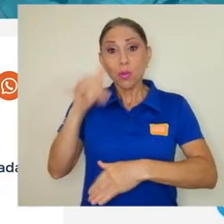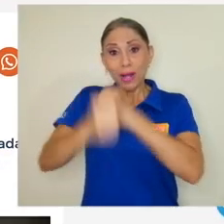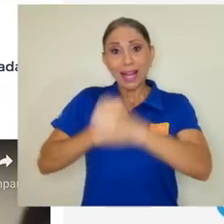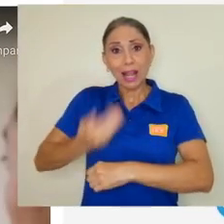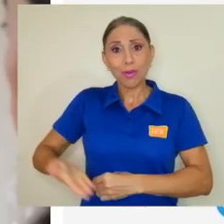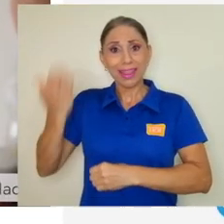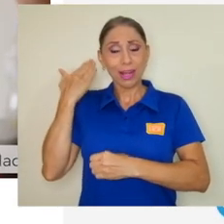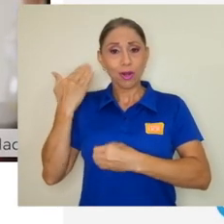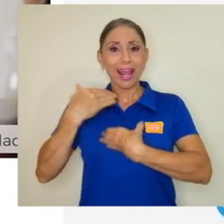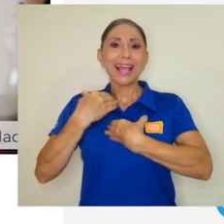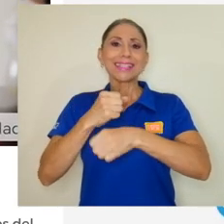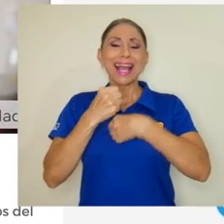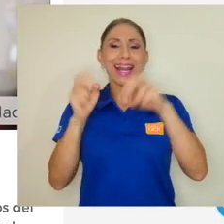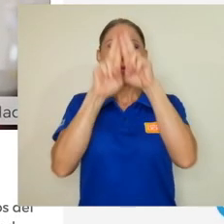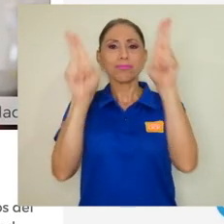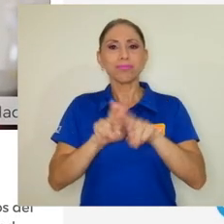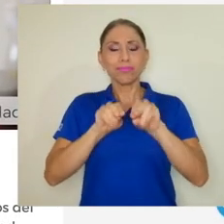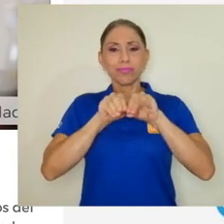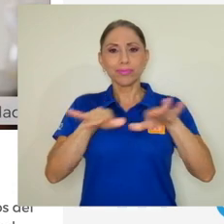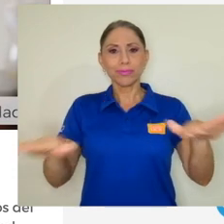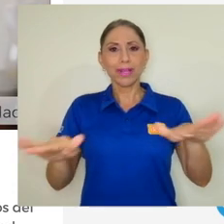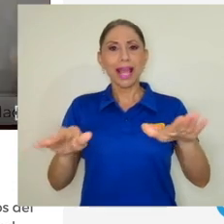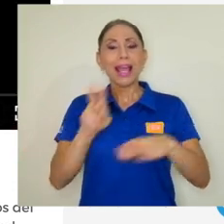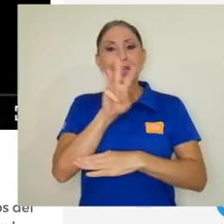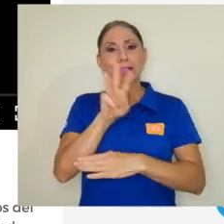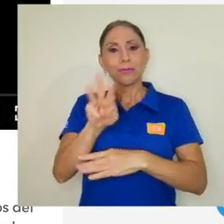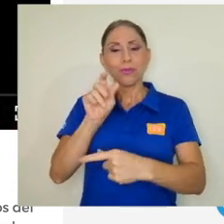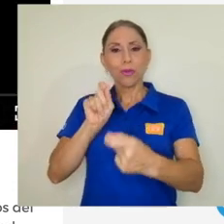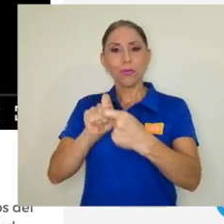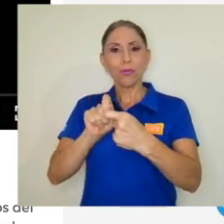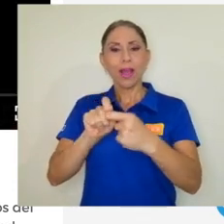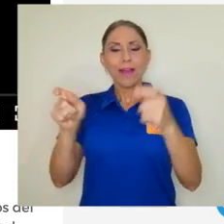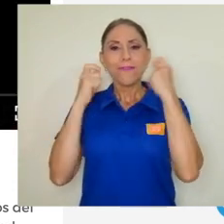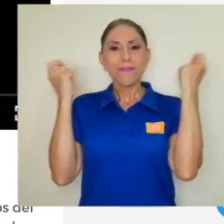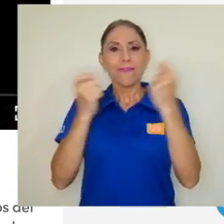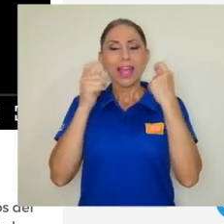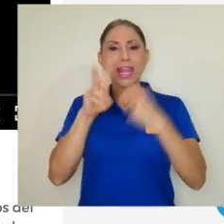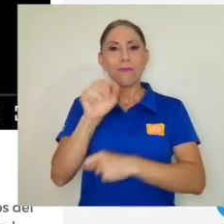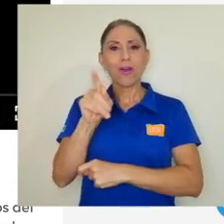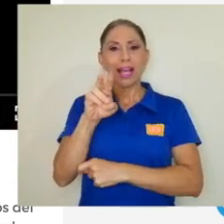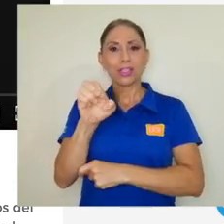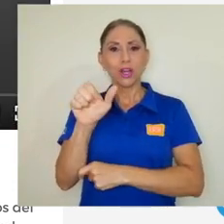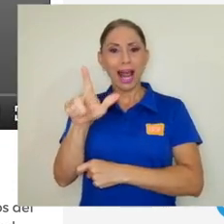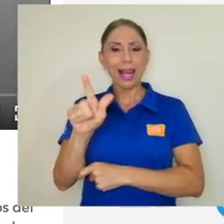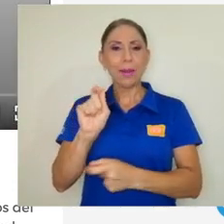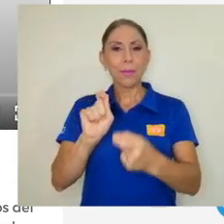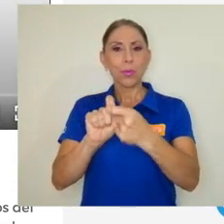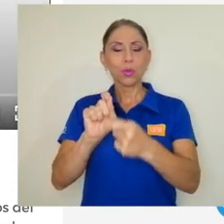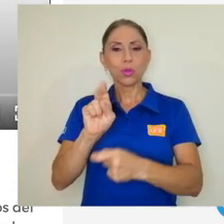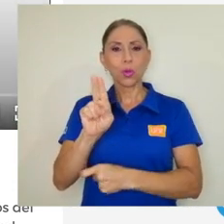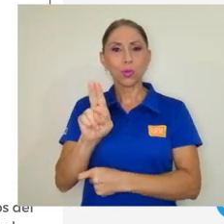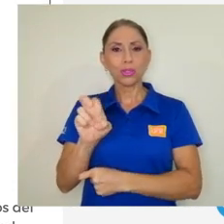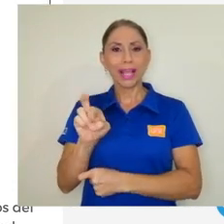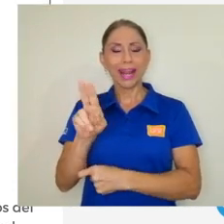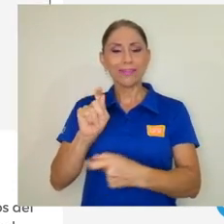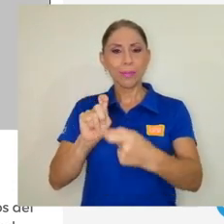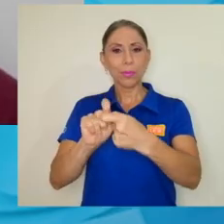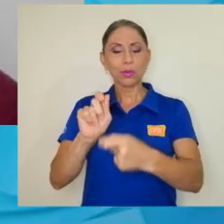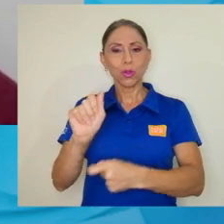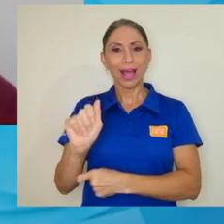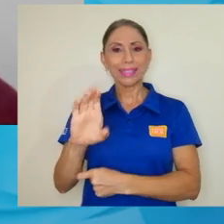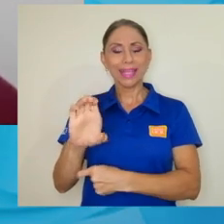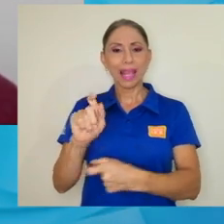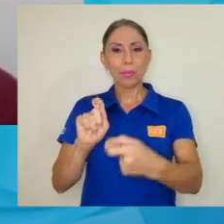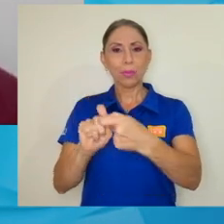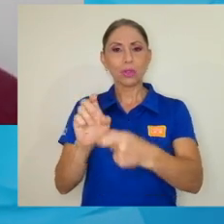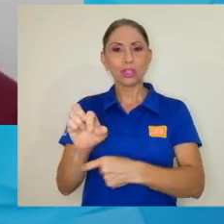espacio se realizará de manera virtual y a través del sitio feriavocacional.ucr.ac.cr. El